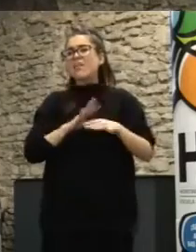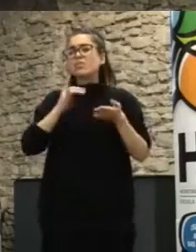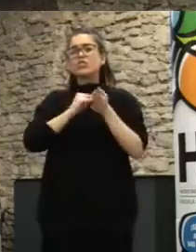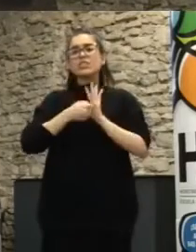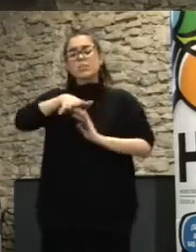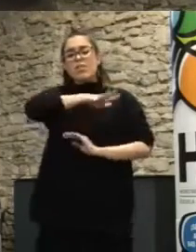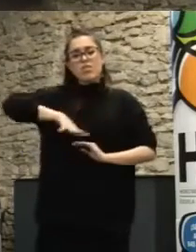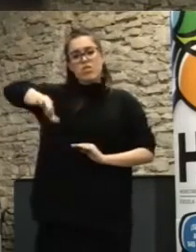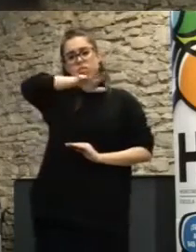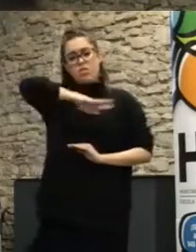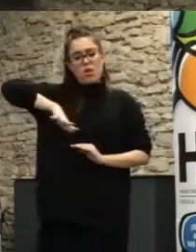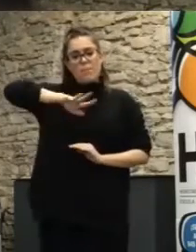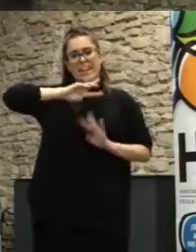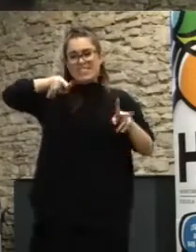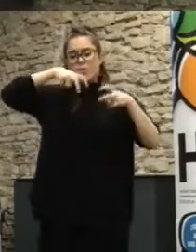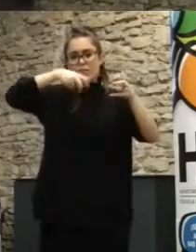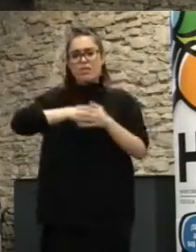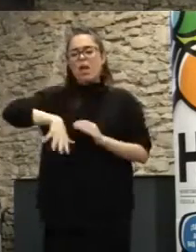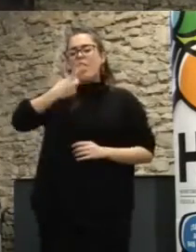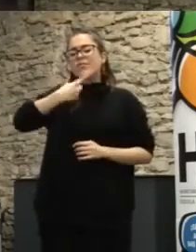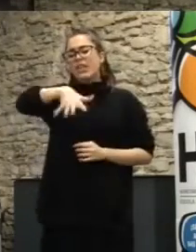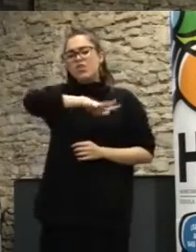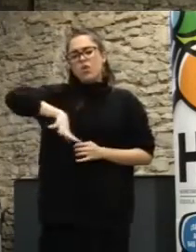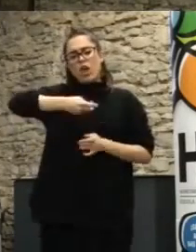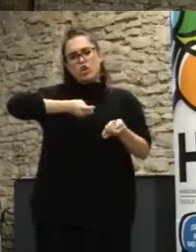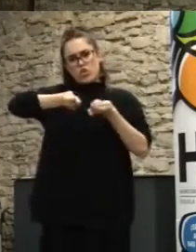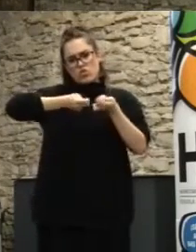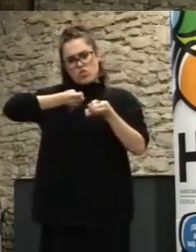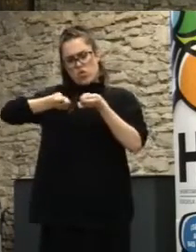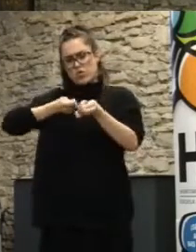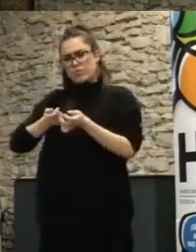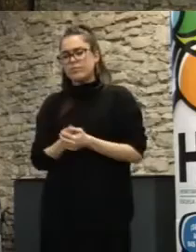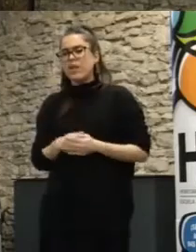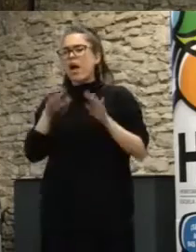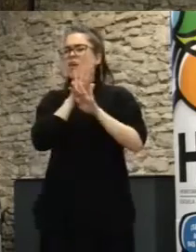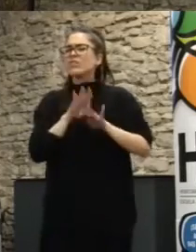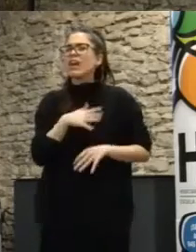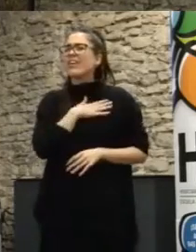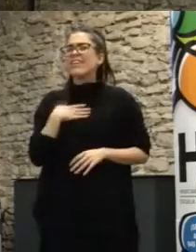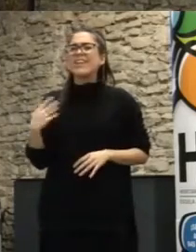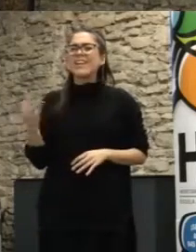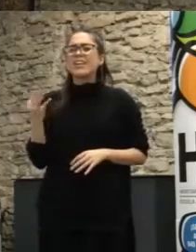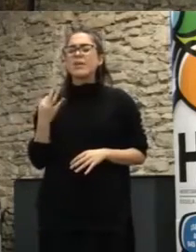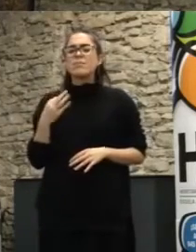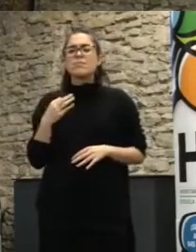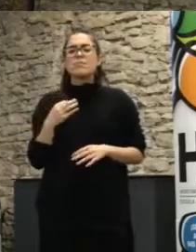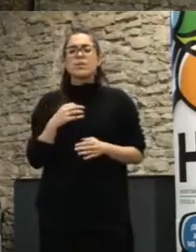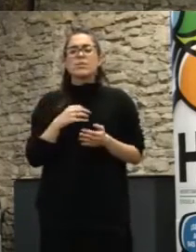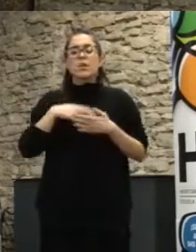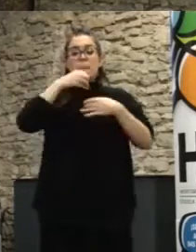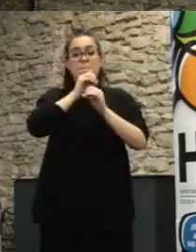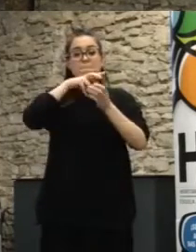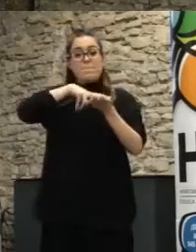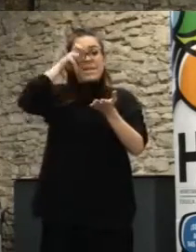la innovación tienen entornos controlados lo que se trata aquí de alguna manera igual que se hacía en la biología que es de donde viene la